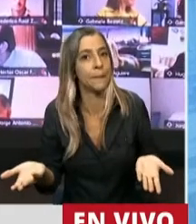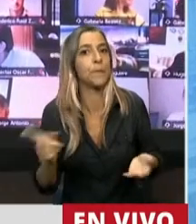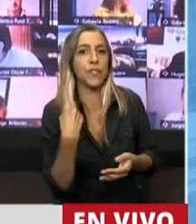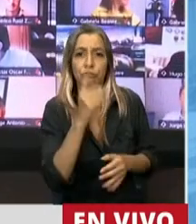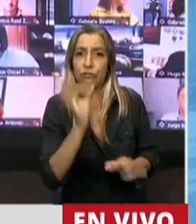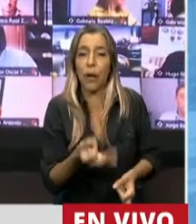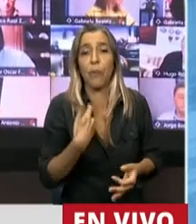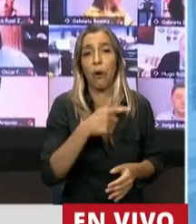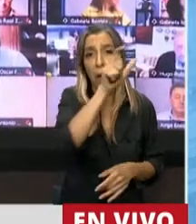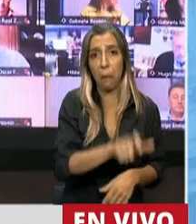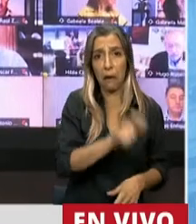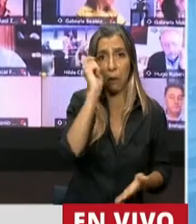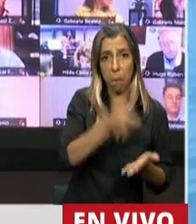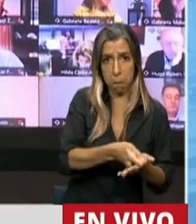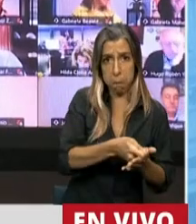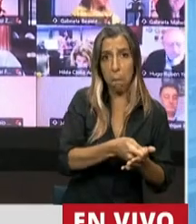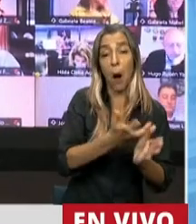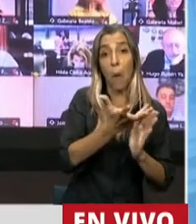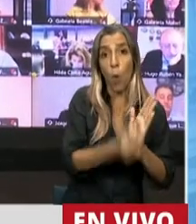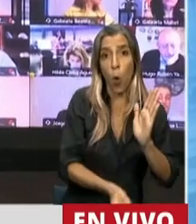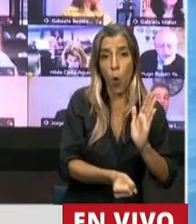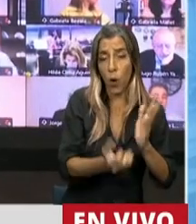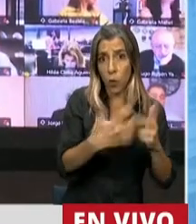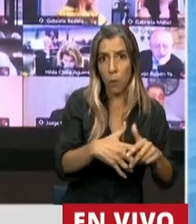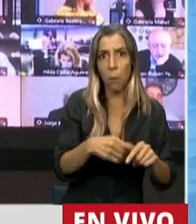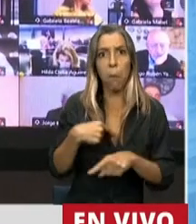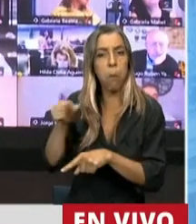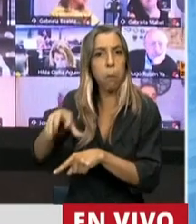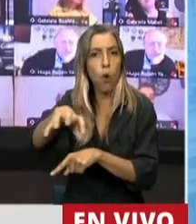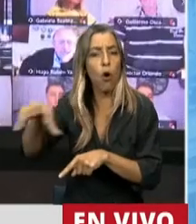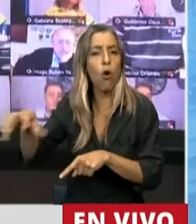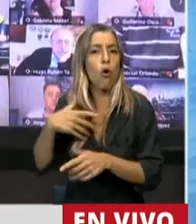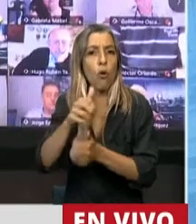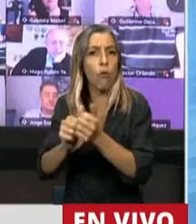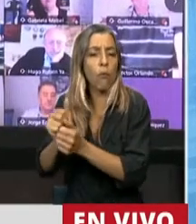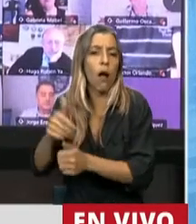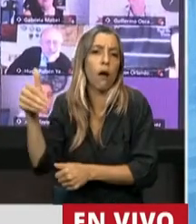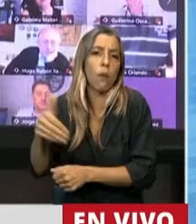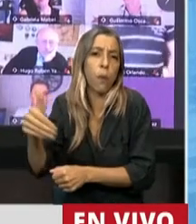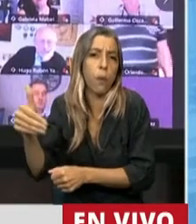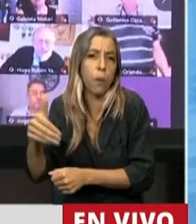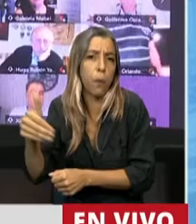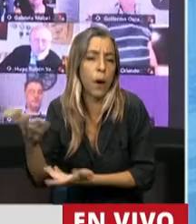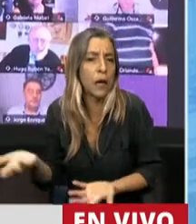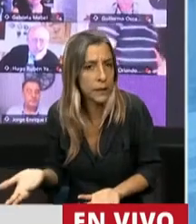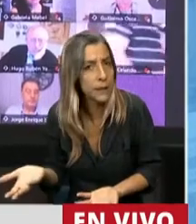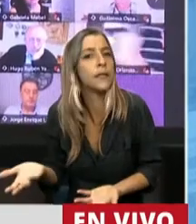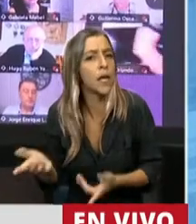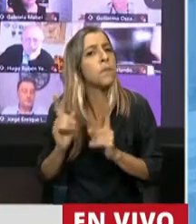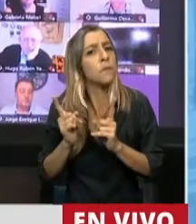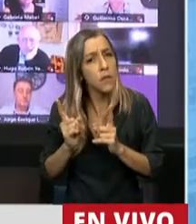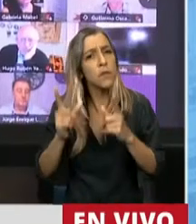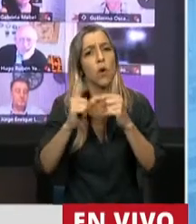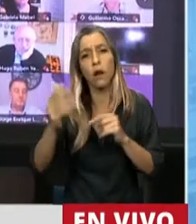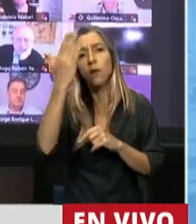al titular de la tarjeta y en donde la acreditación al comercio a pesar de lo establecido en el artículo